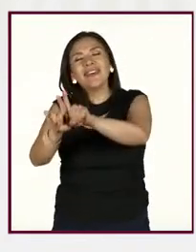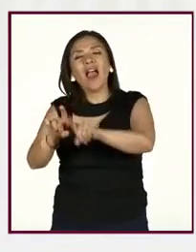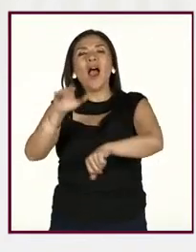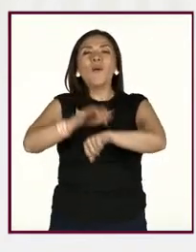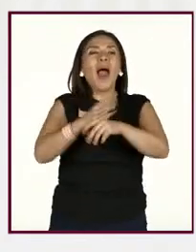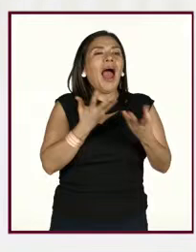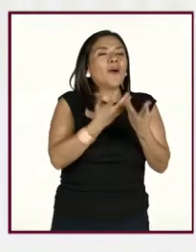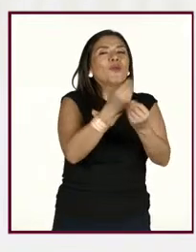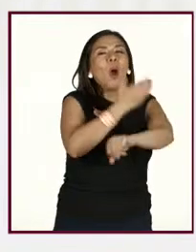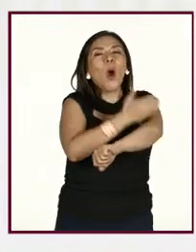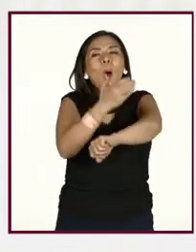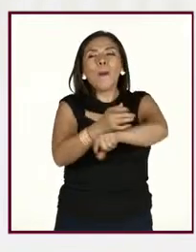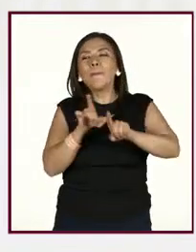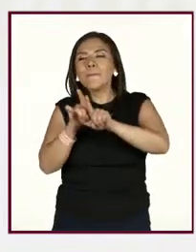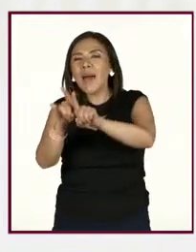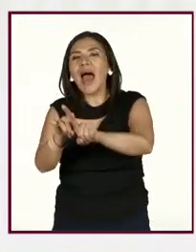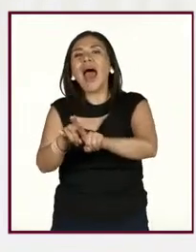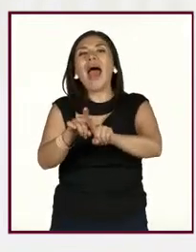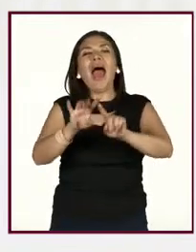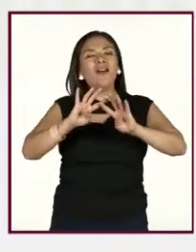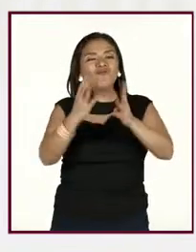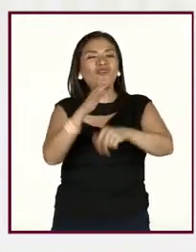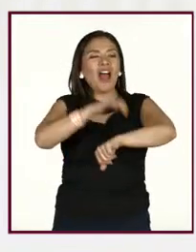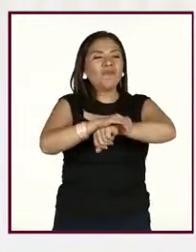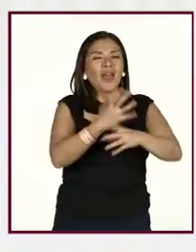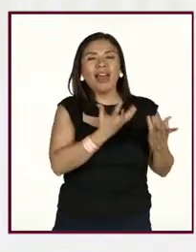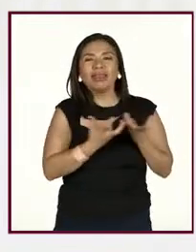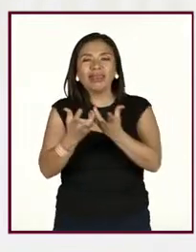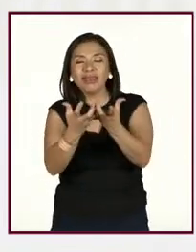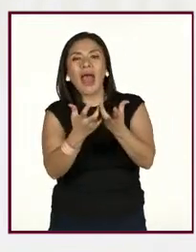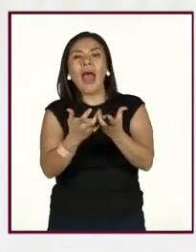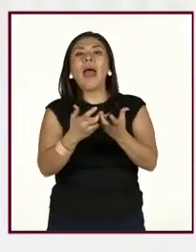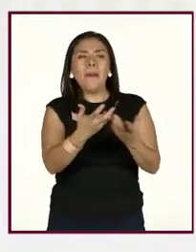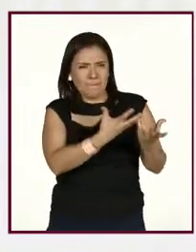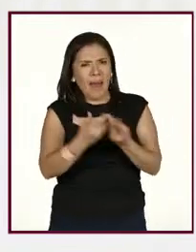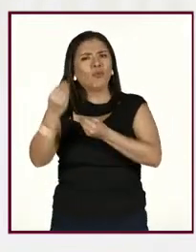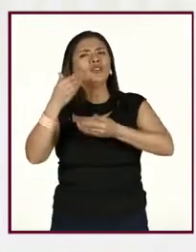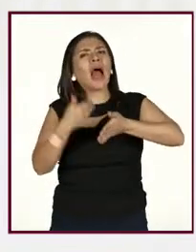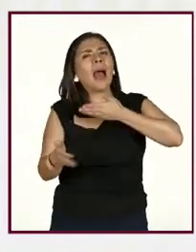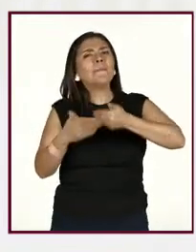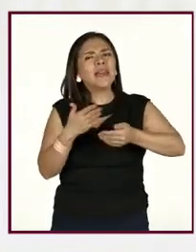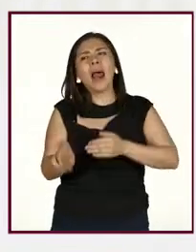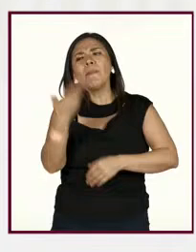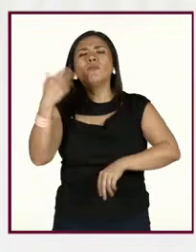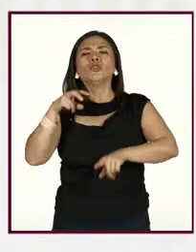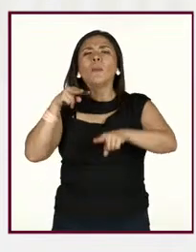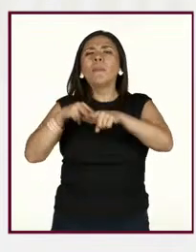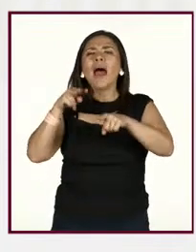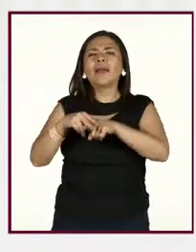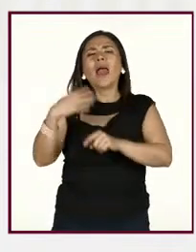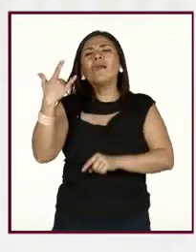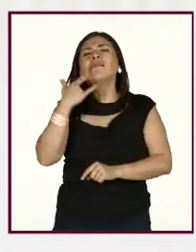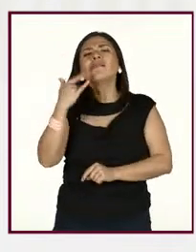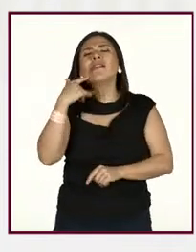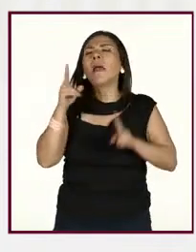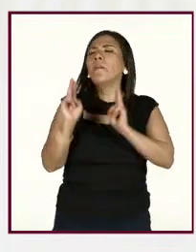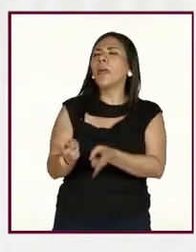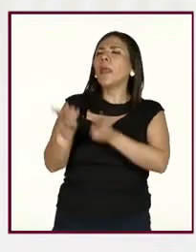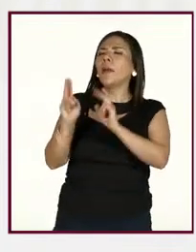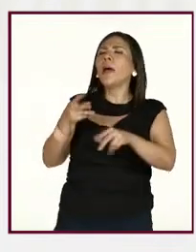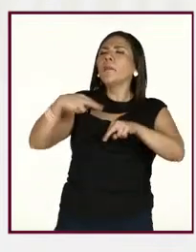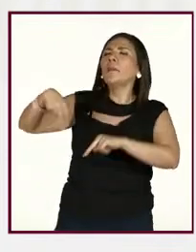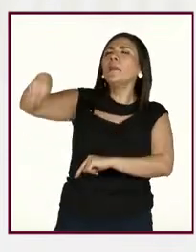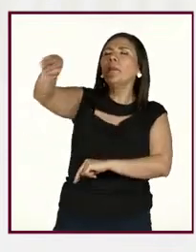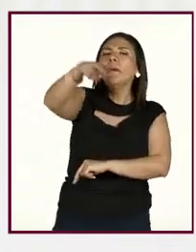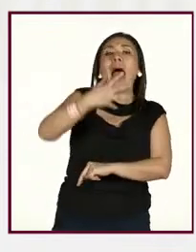amigo, o en pareja, o así, bueno, salimos a caminar, o vamos al parque a darnos una vuelta, aunque sea platicando, pero ya no,